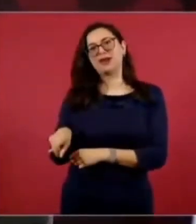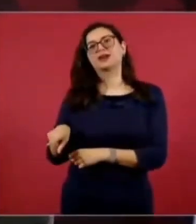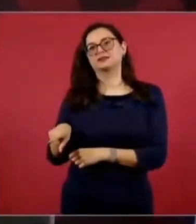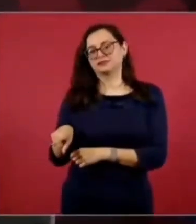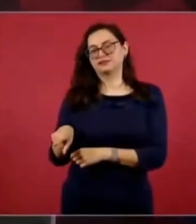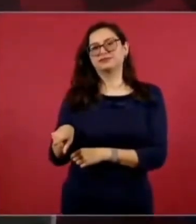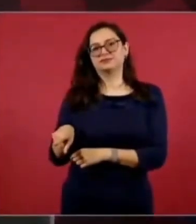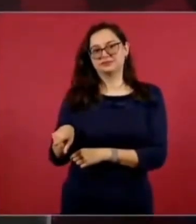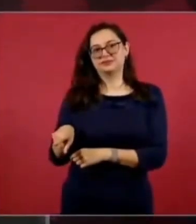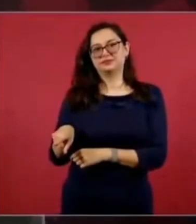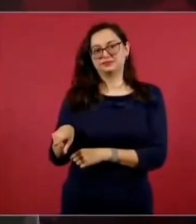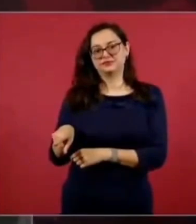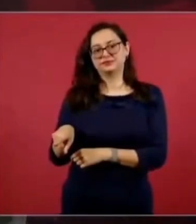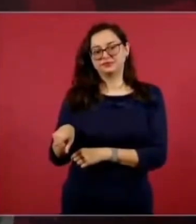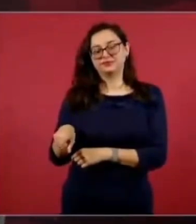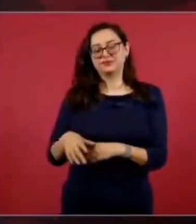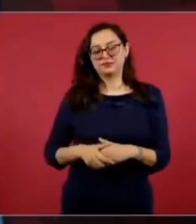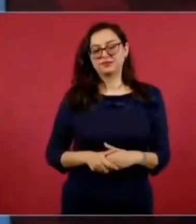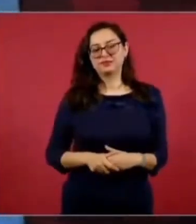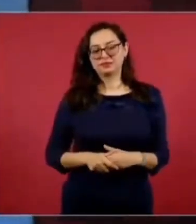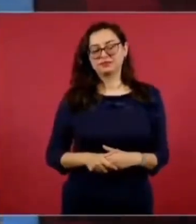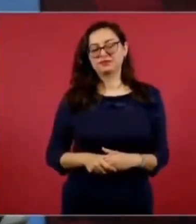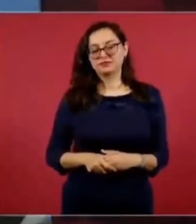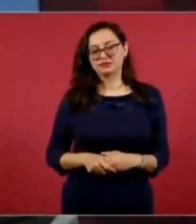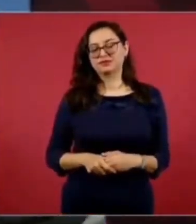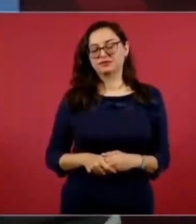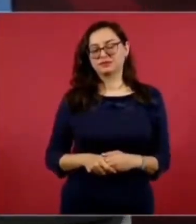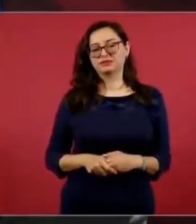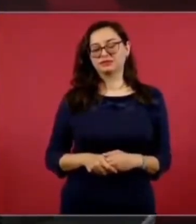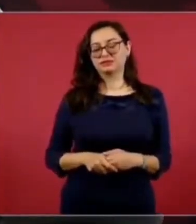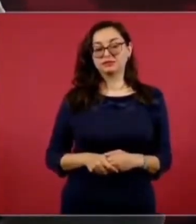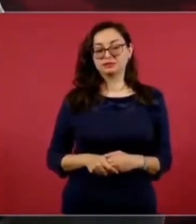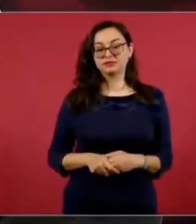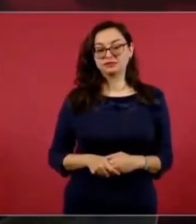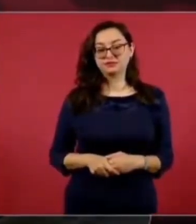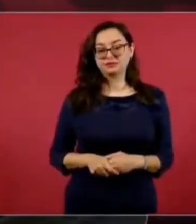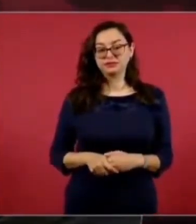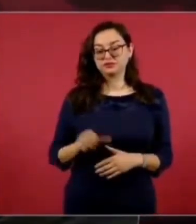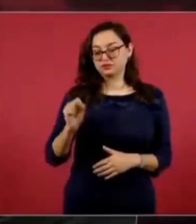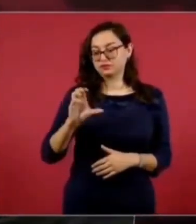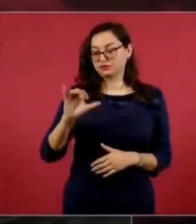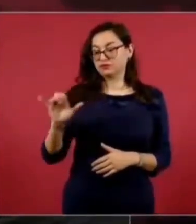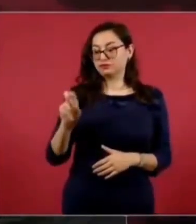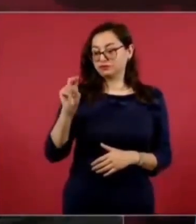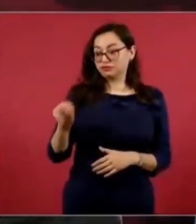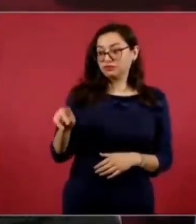no si era ministro de la Corte,